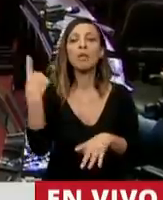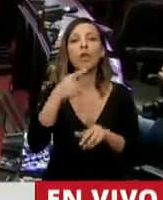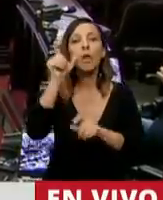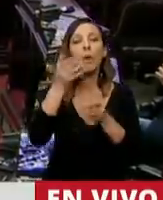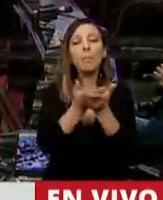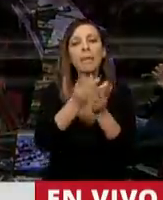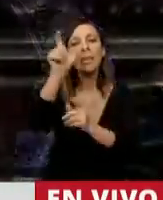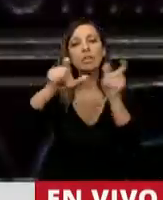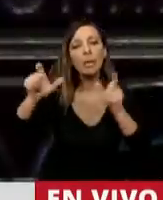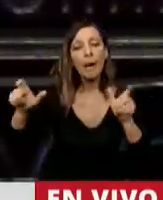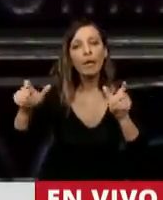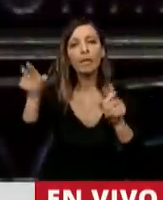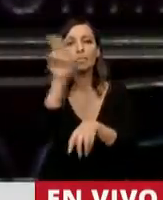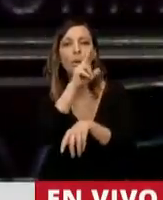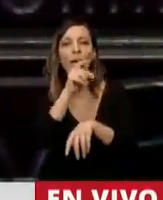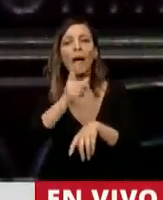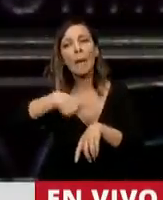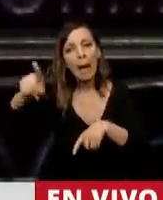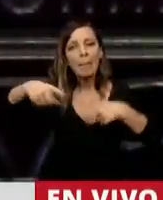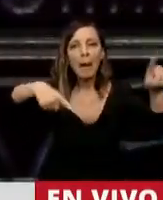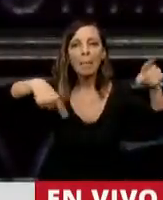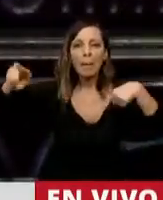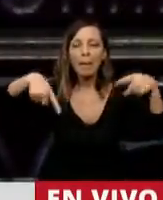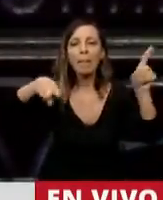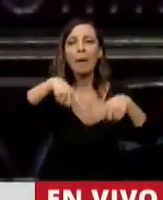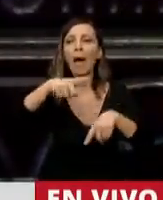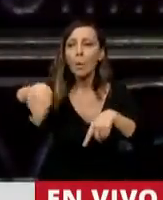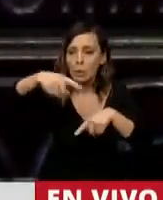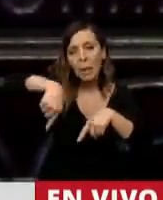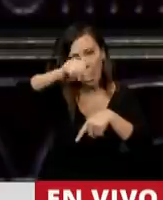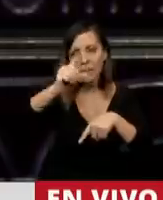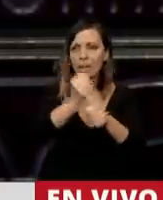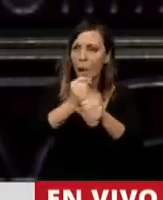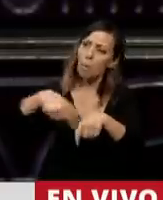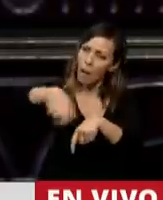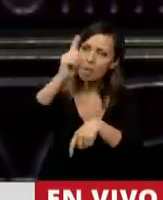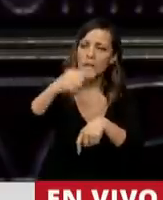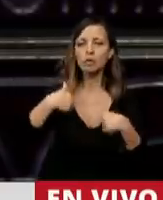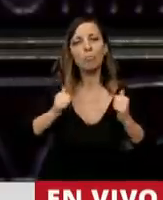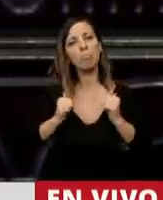trabajadores y a las trabajadoras que vayan a producir a riesgo de enfermar, sí que hay que salir porque si no el país no produce.